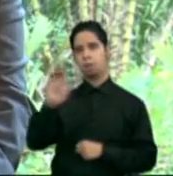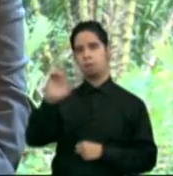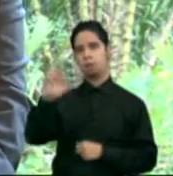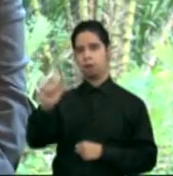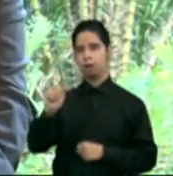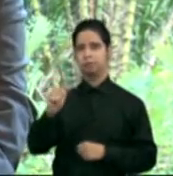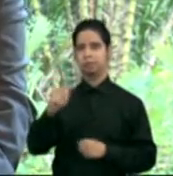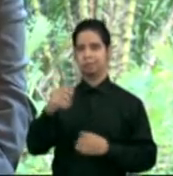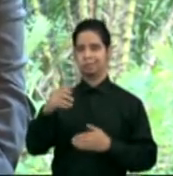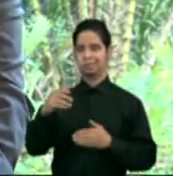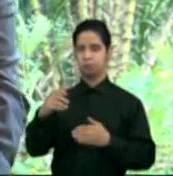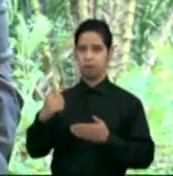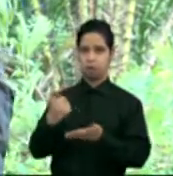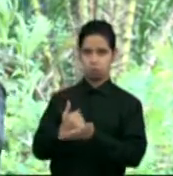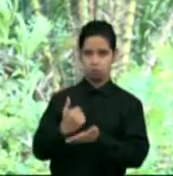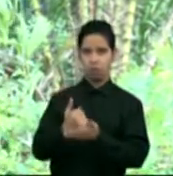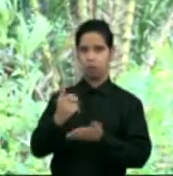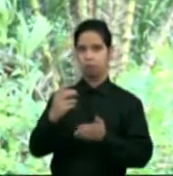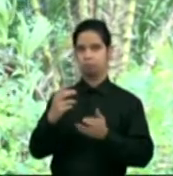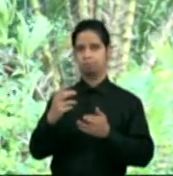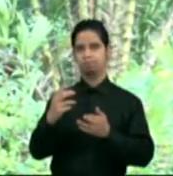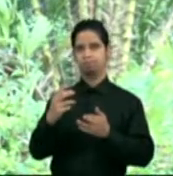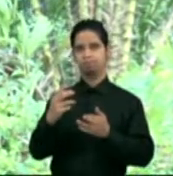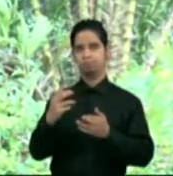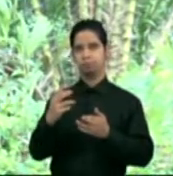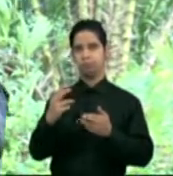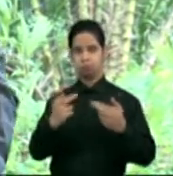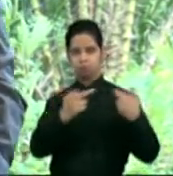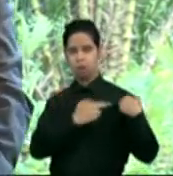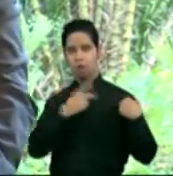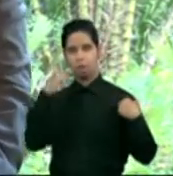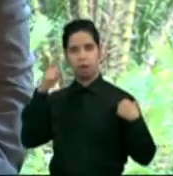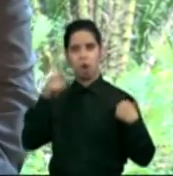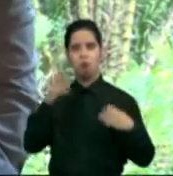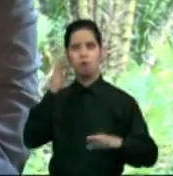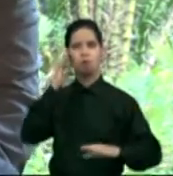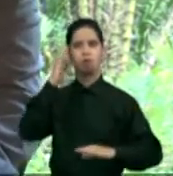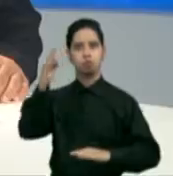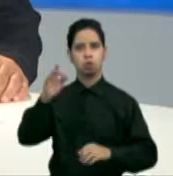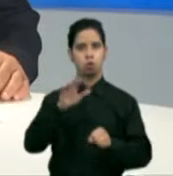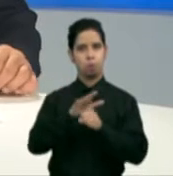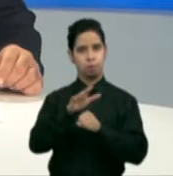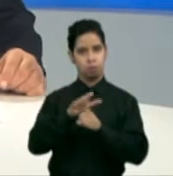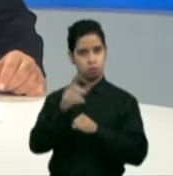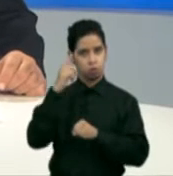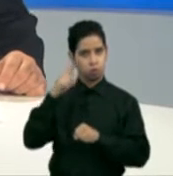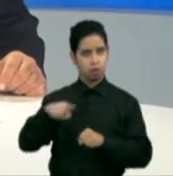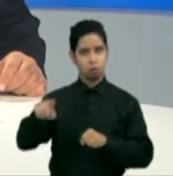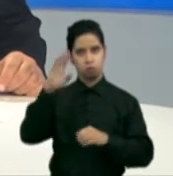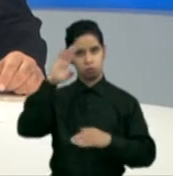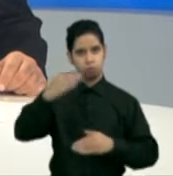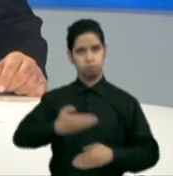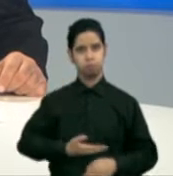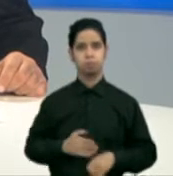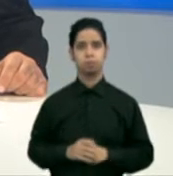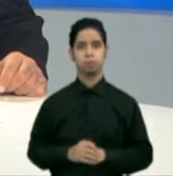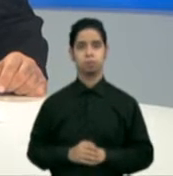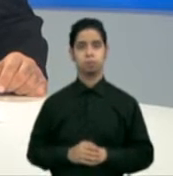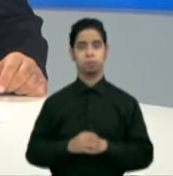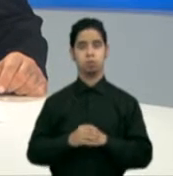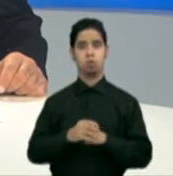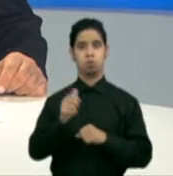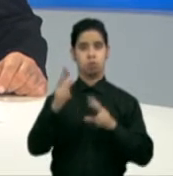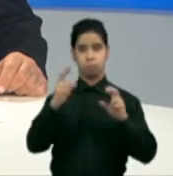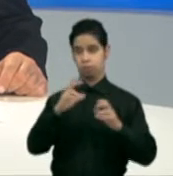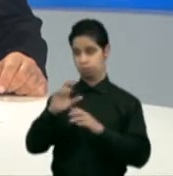parcialmente, la noble responsabilidad de un futuro próspero y de una educación completa. Entretanto, grupo representativo de